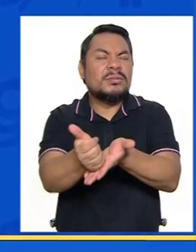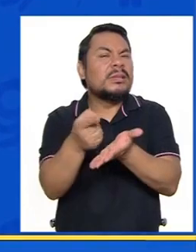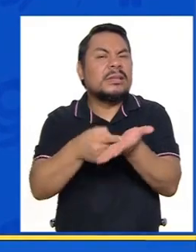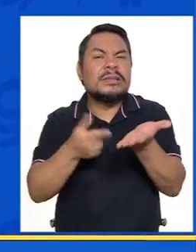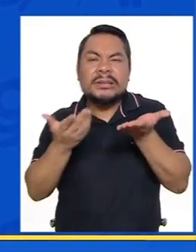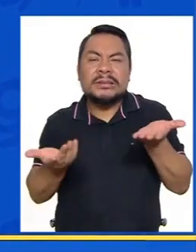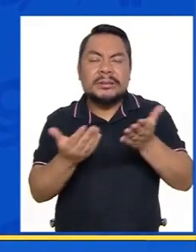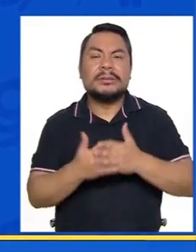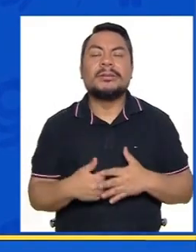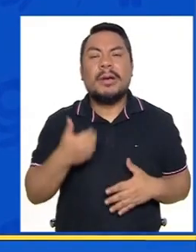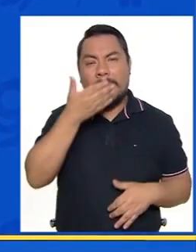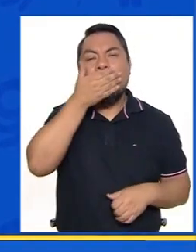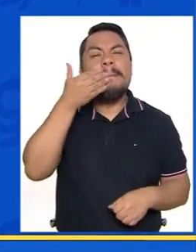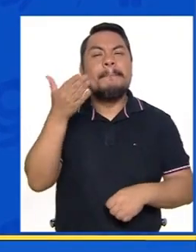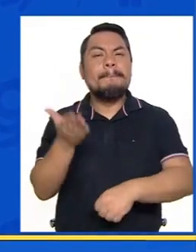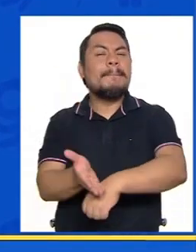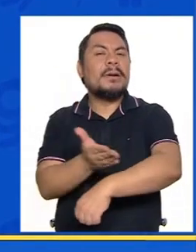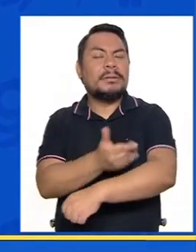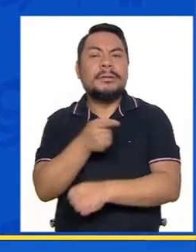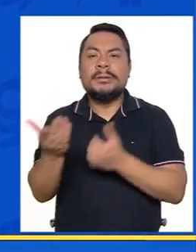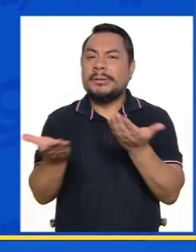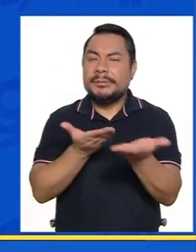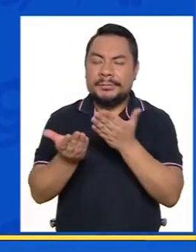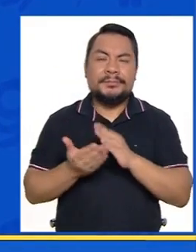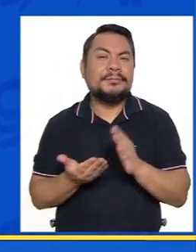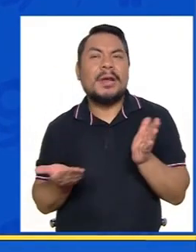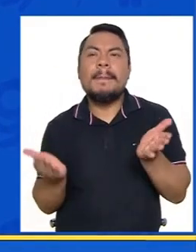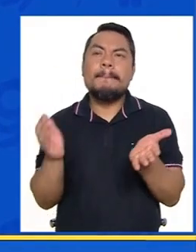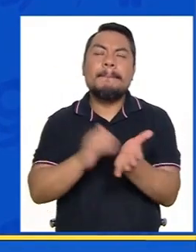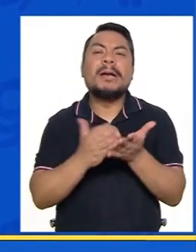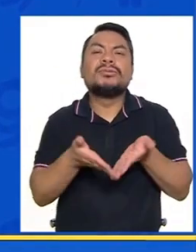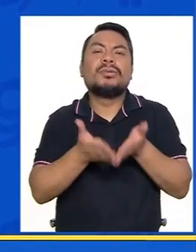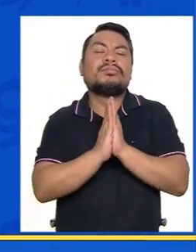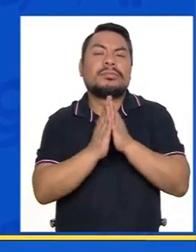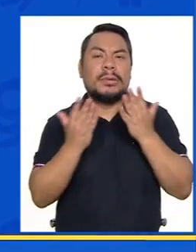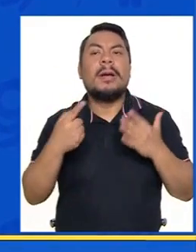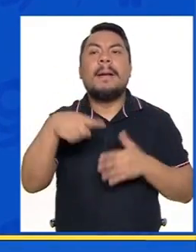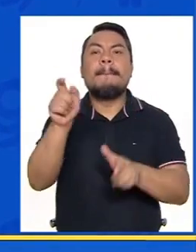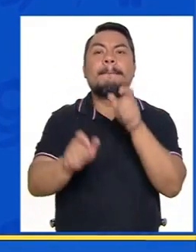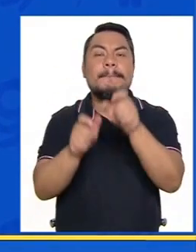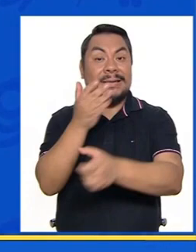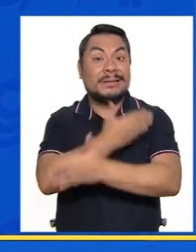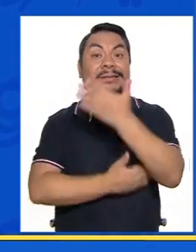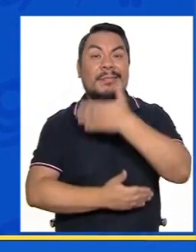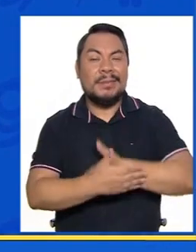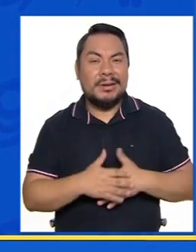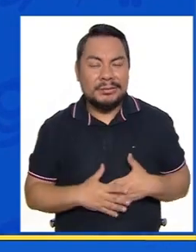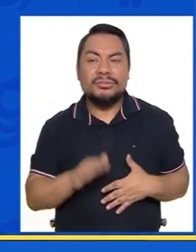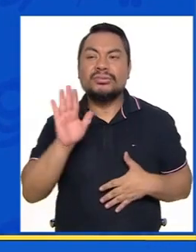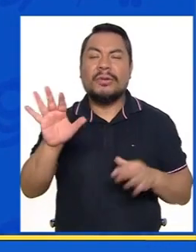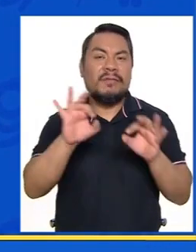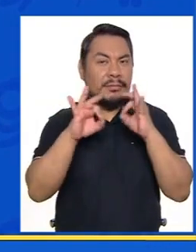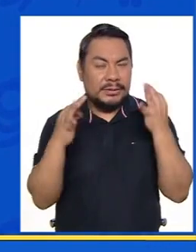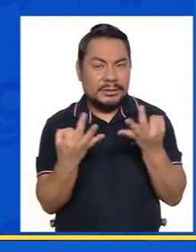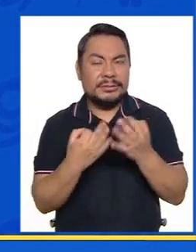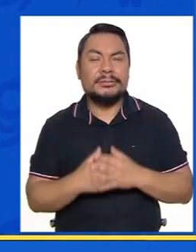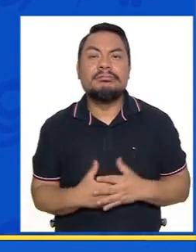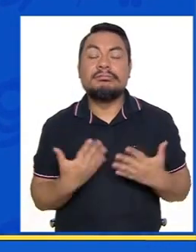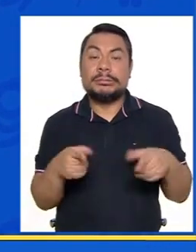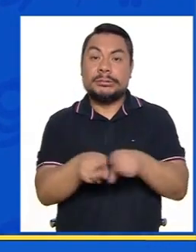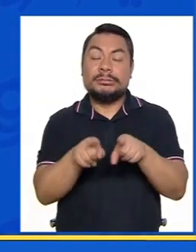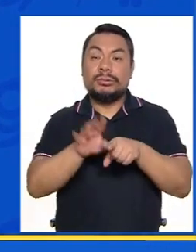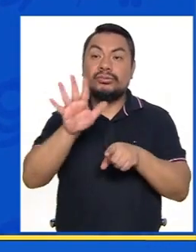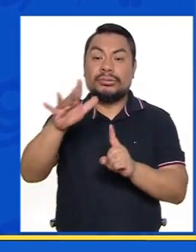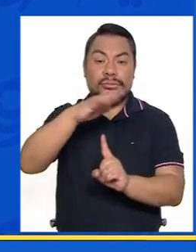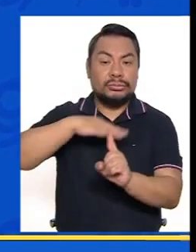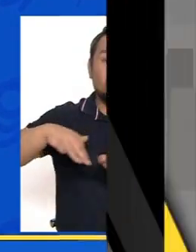es mejorar los servicios más solicitados por las personas con discapacidad, sus familias e